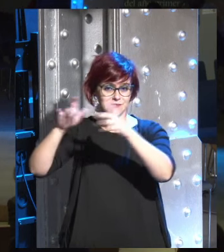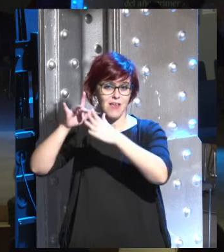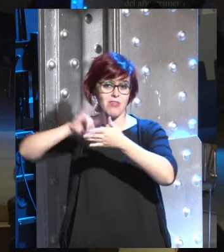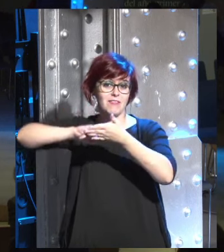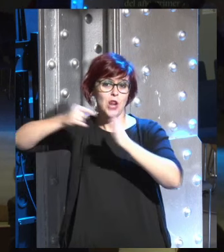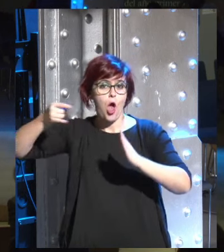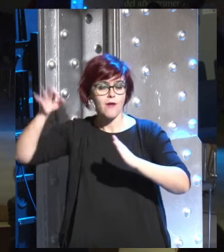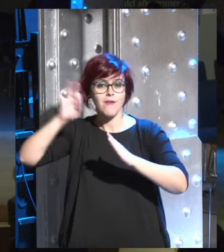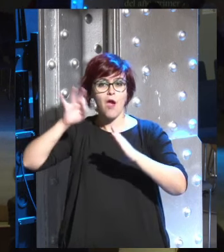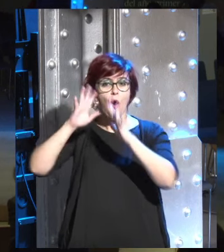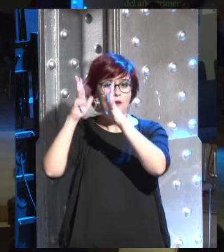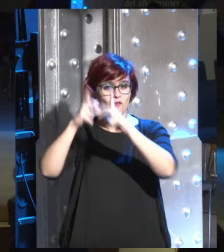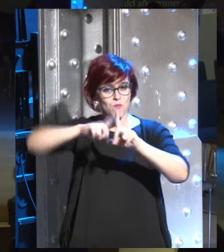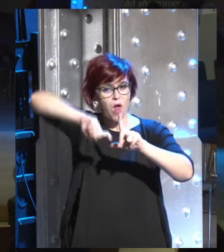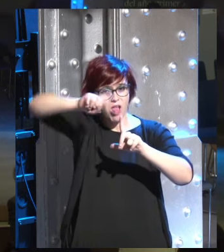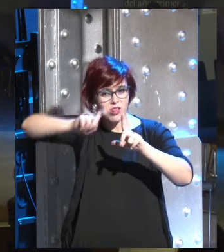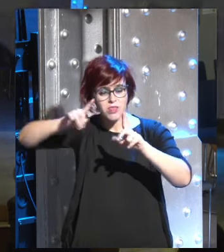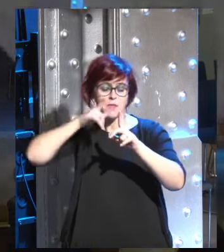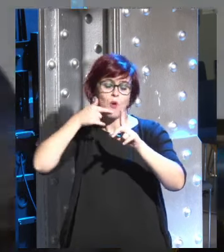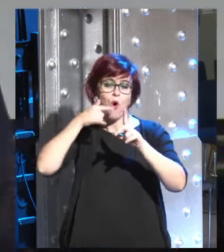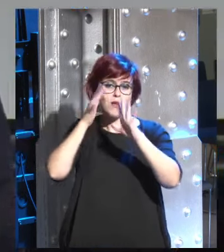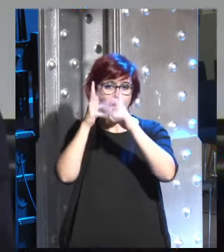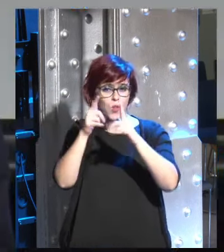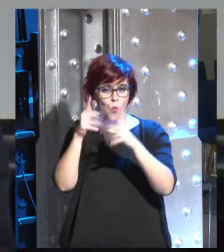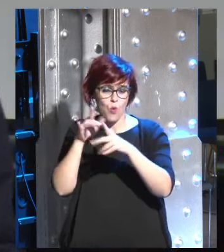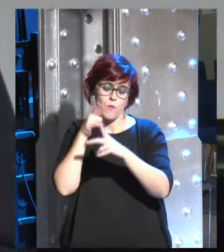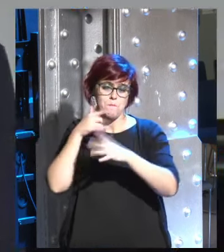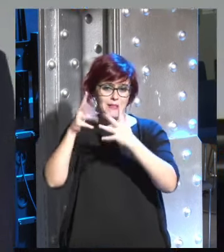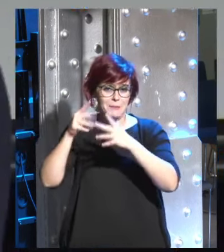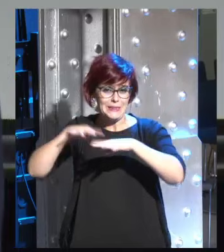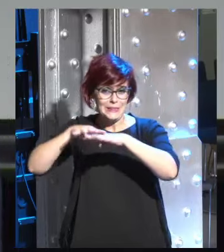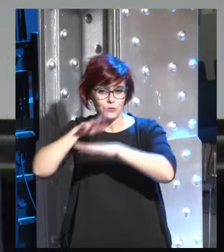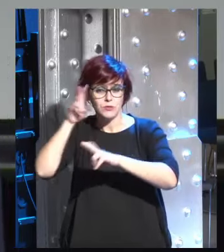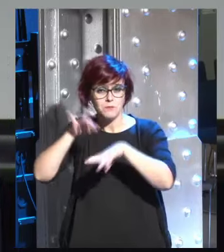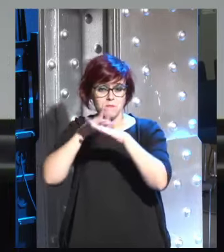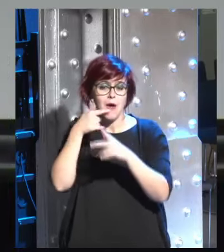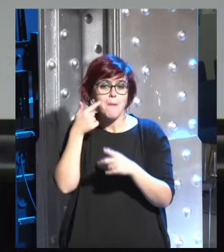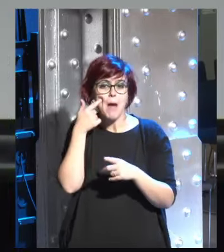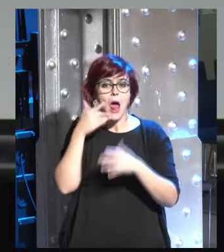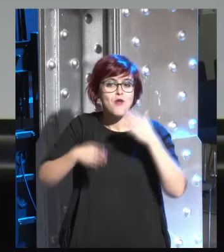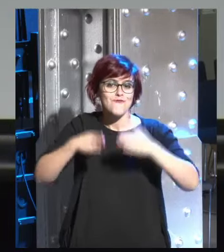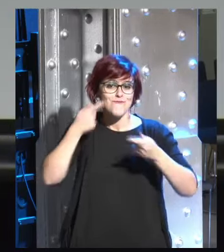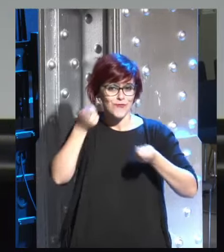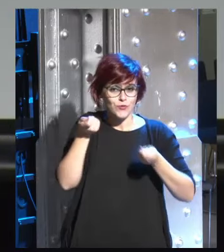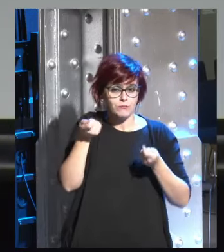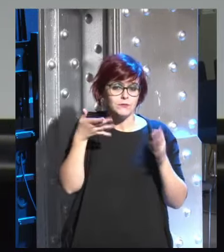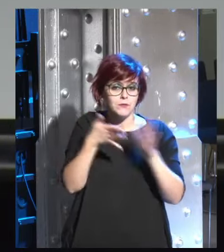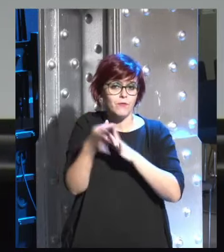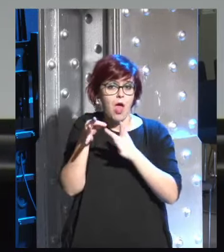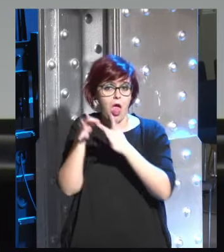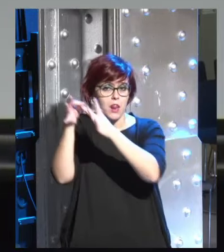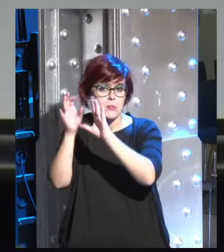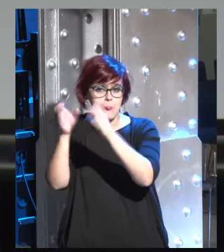algoritmos que conducen los automóviles en la ciudad o en las ciudades por un lado tendremos una pequeña élite que